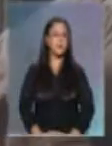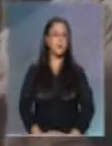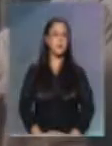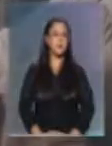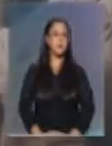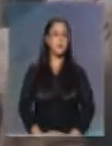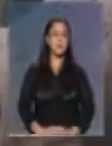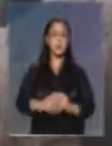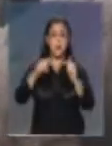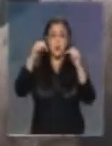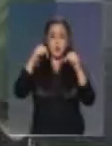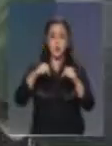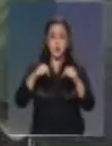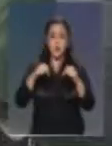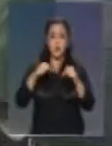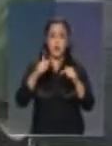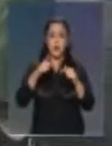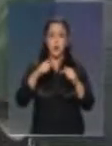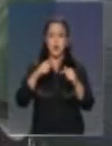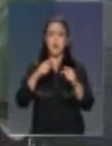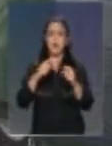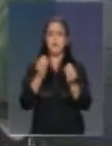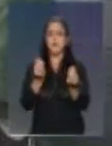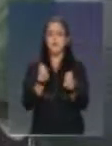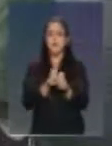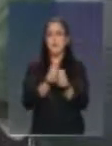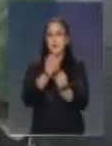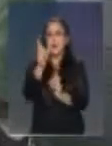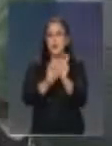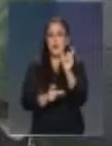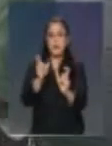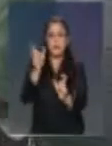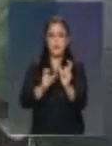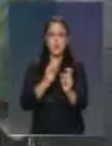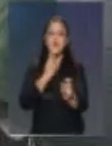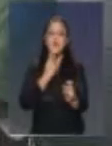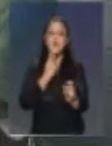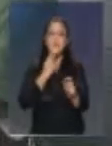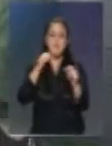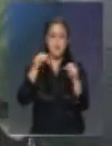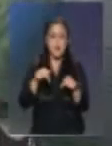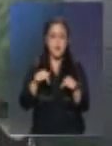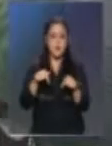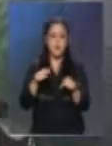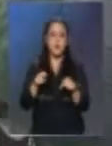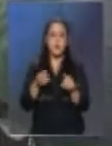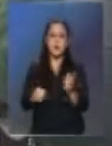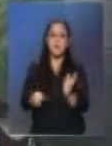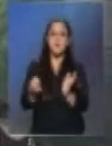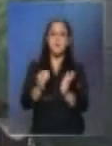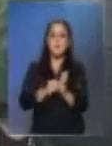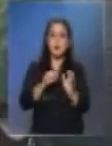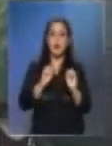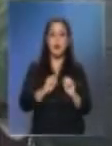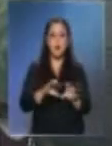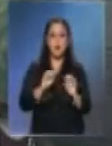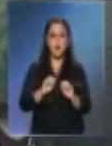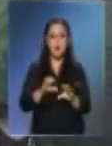Y hoy en día somos mucho más habitantes y hay que tener más la educación